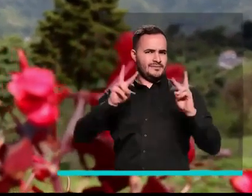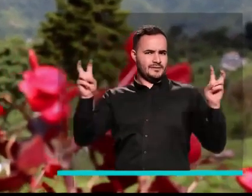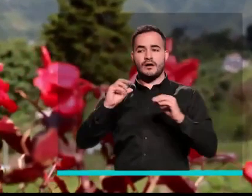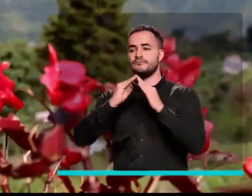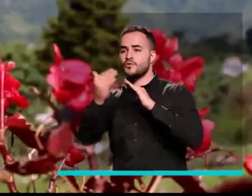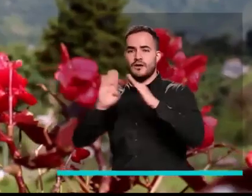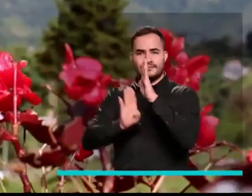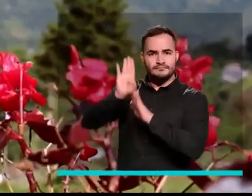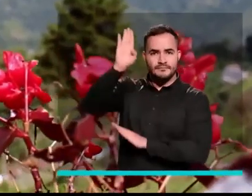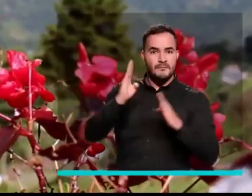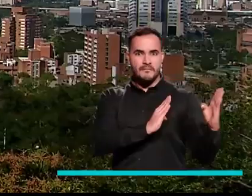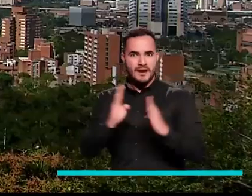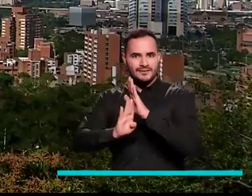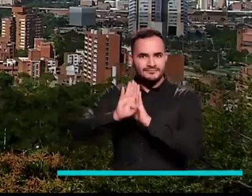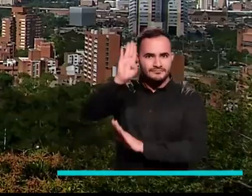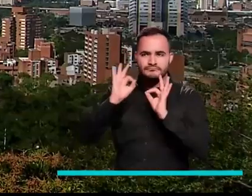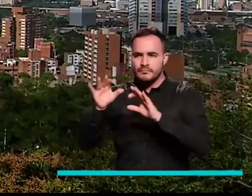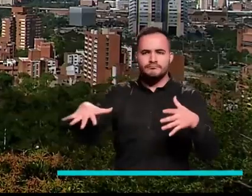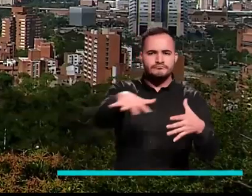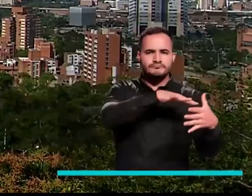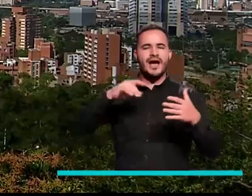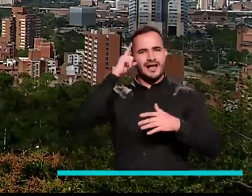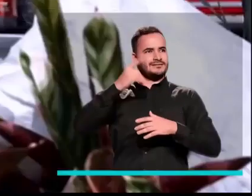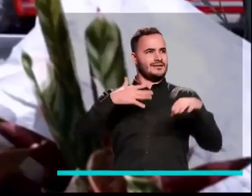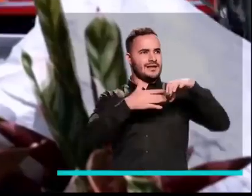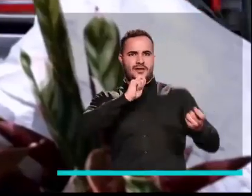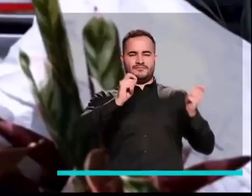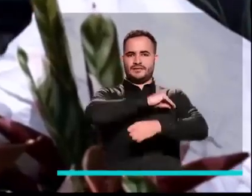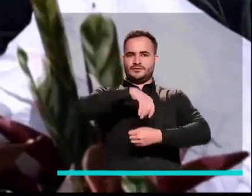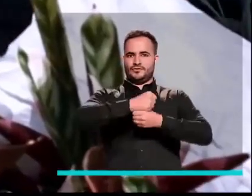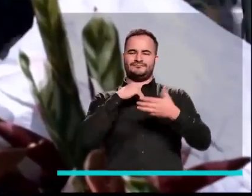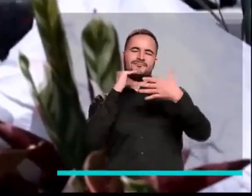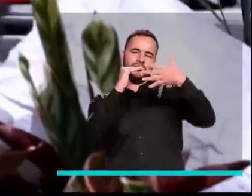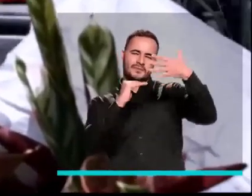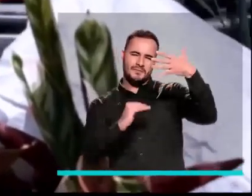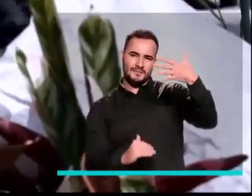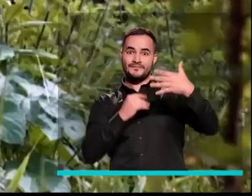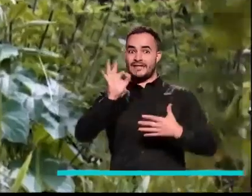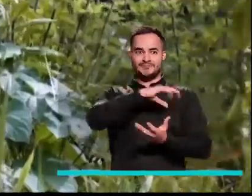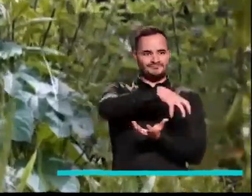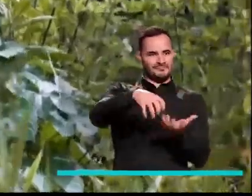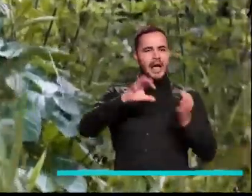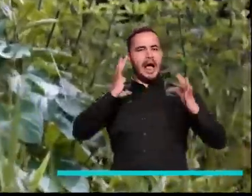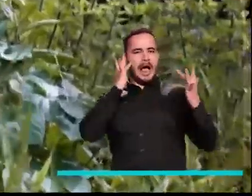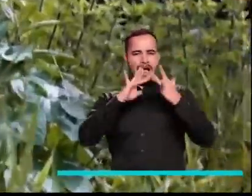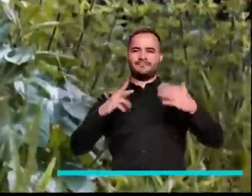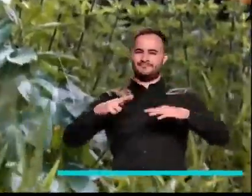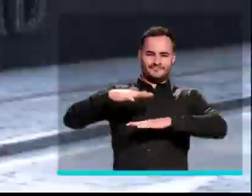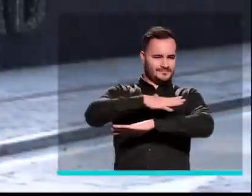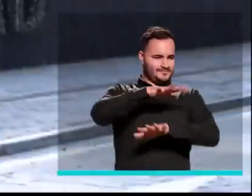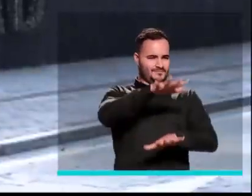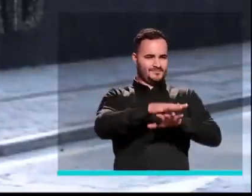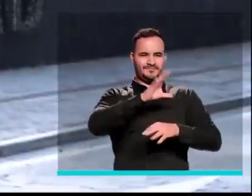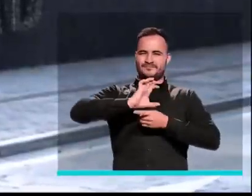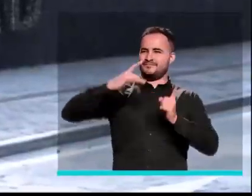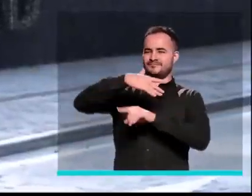ecosistemas y desarrollo rural, planeación urbana y gestión del cambio climático. De esta manera se continúa con la construcción de una ecociudad.